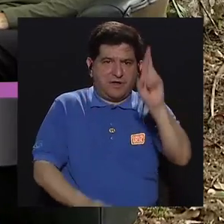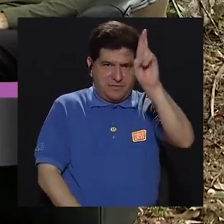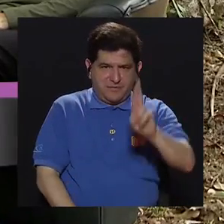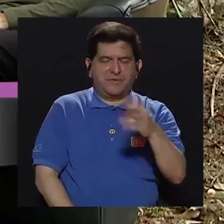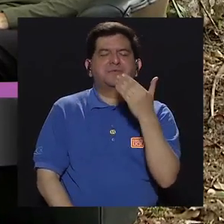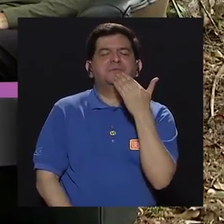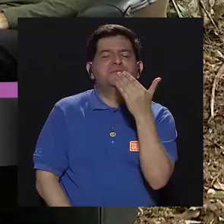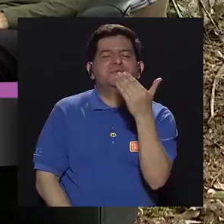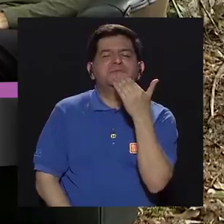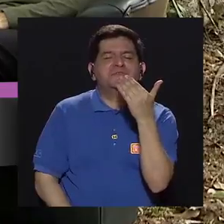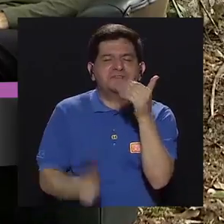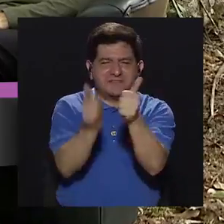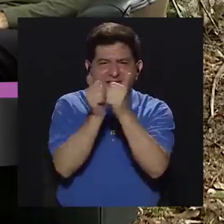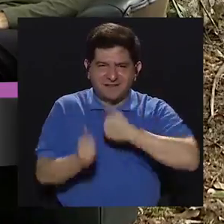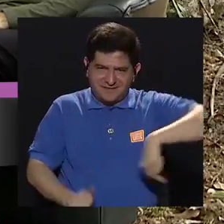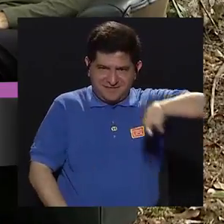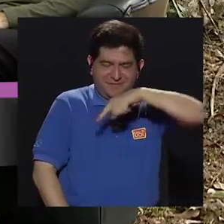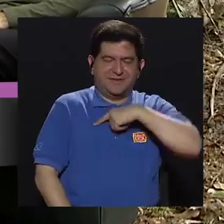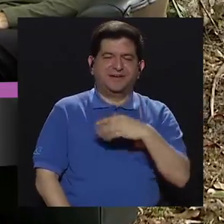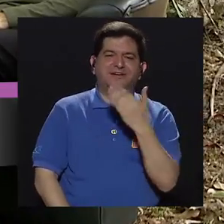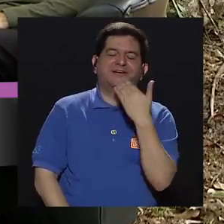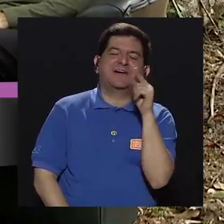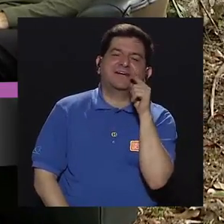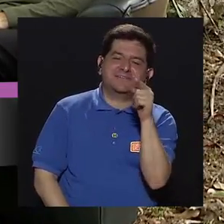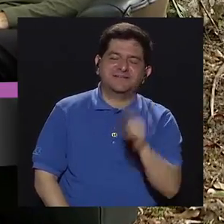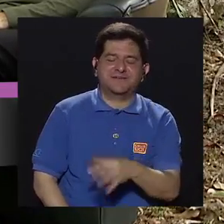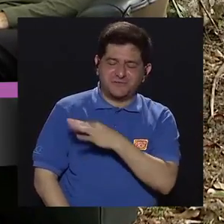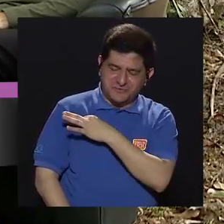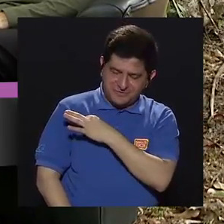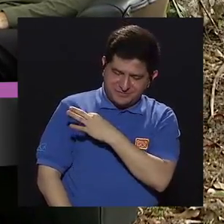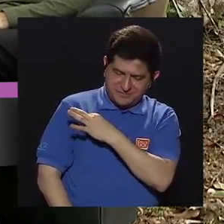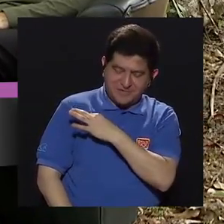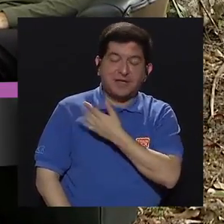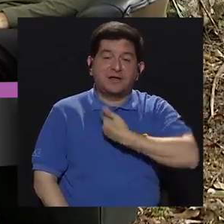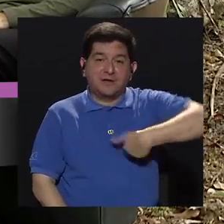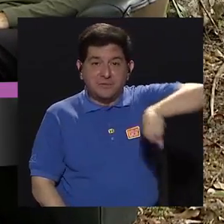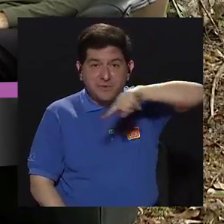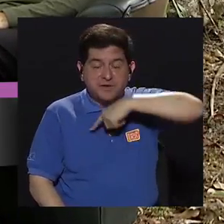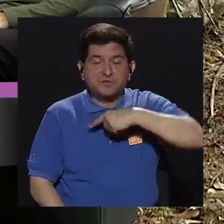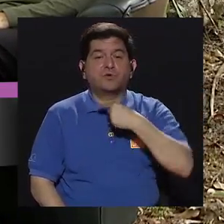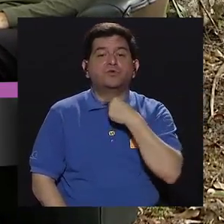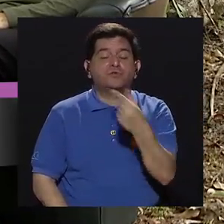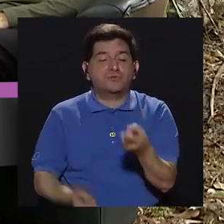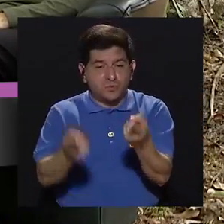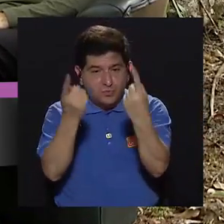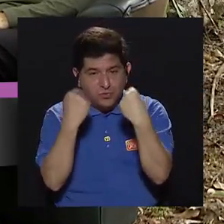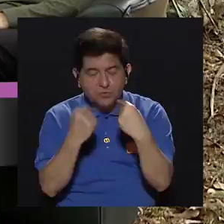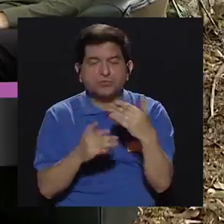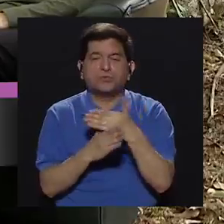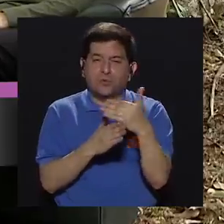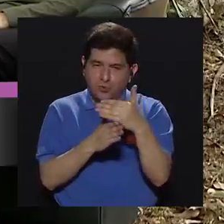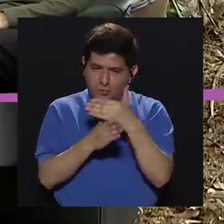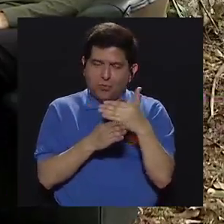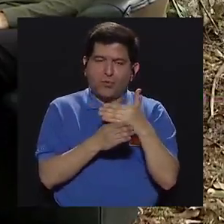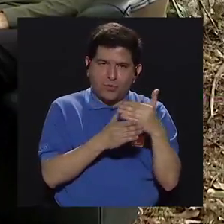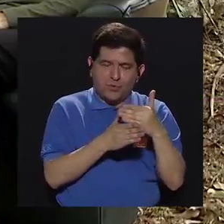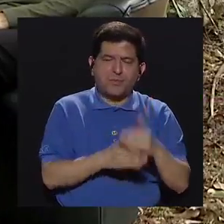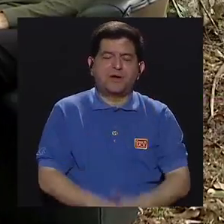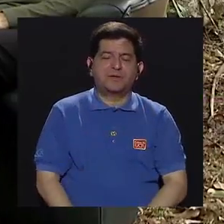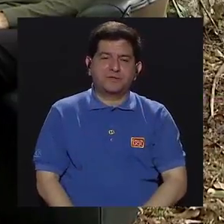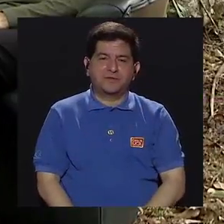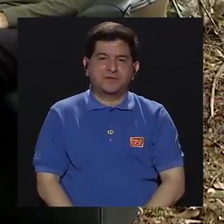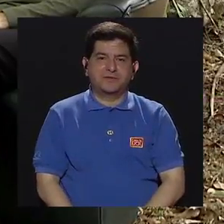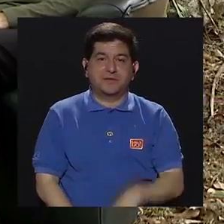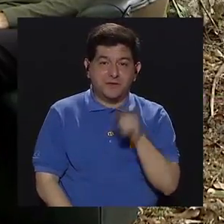muchísimas gracias por acompañarnos. Muchas gracias a ustedes por la invitación, para nosotros es un gusto estar acá y poder compartir con